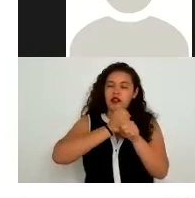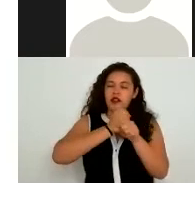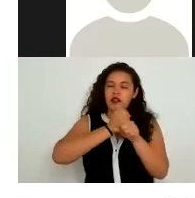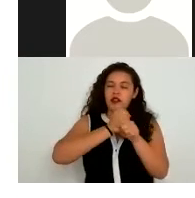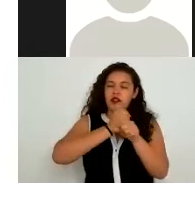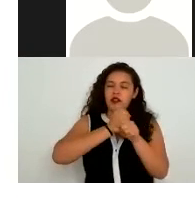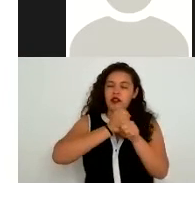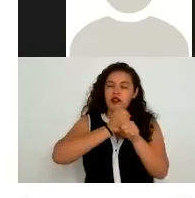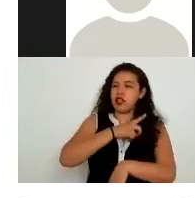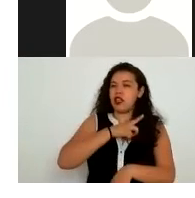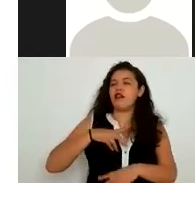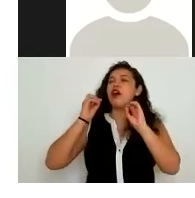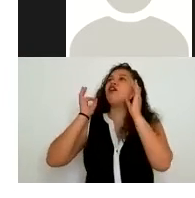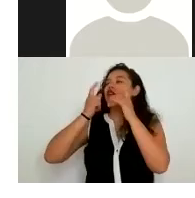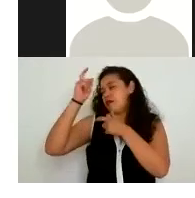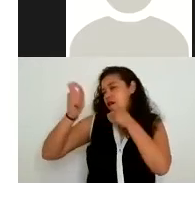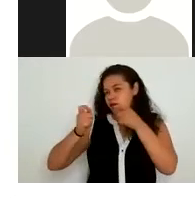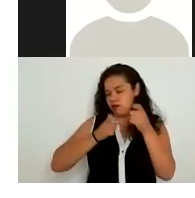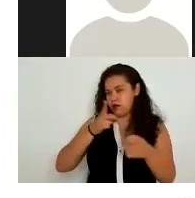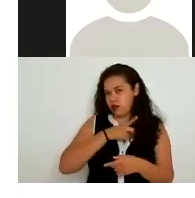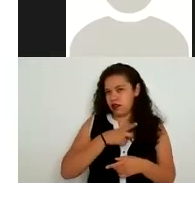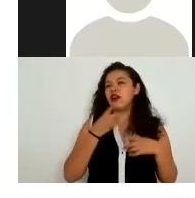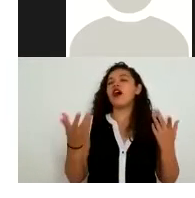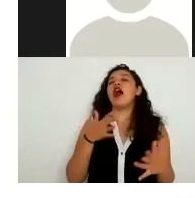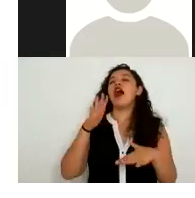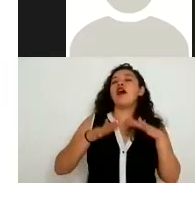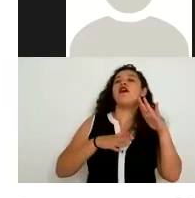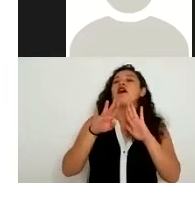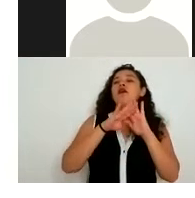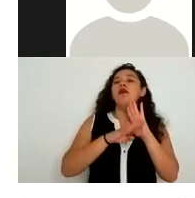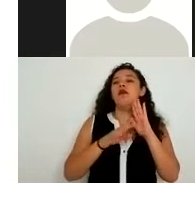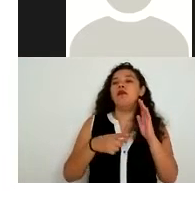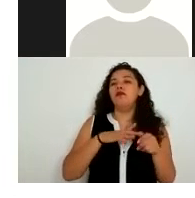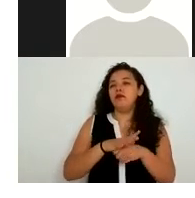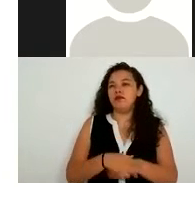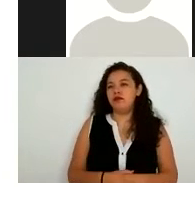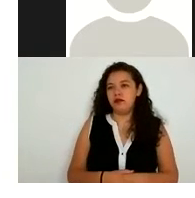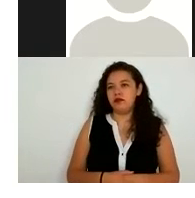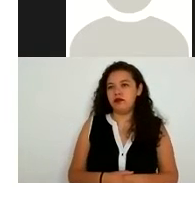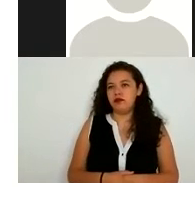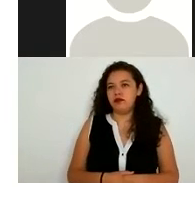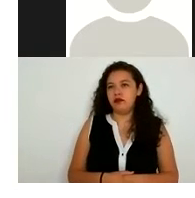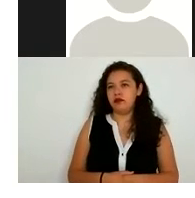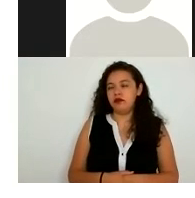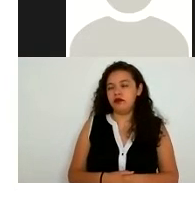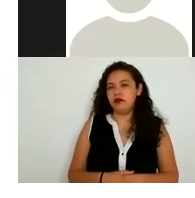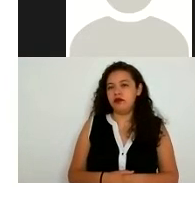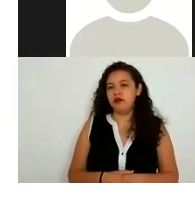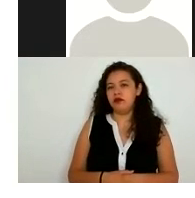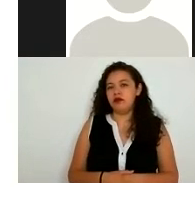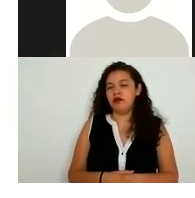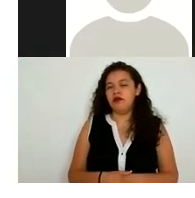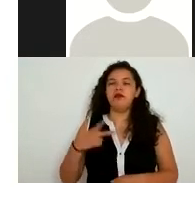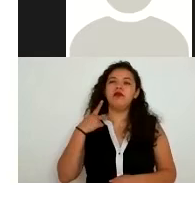esquemas de autorregulación algunas medidas a tomar podrían ser elaborar políticas y programas de privacidad